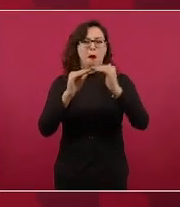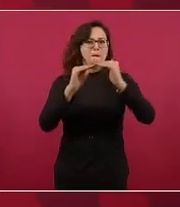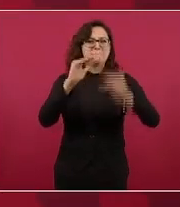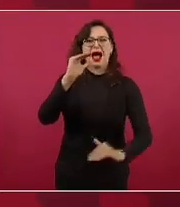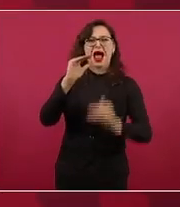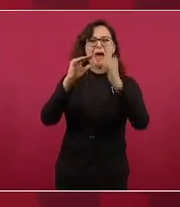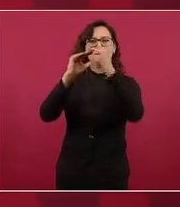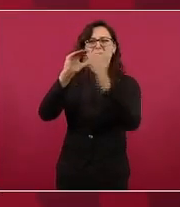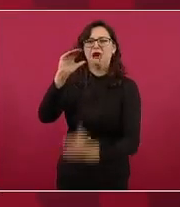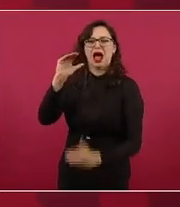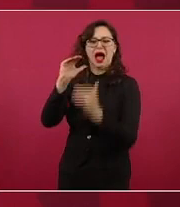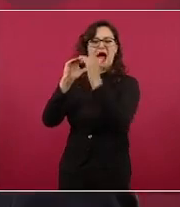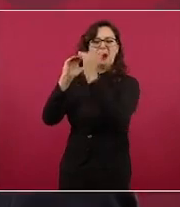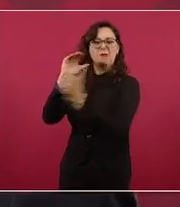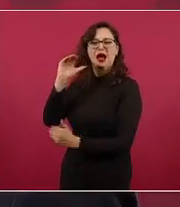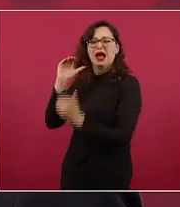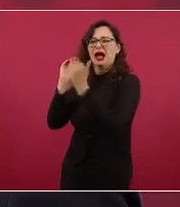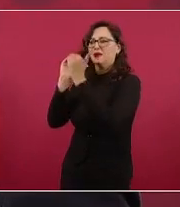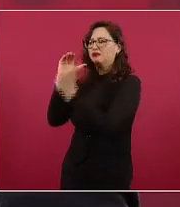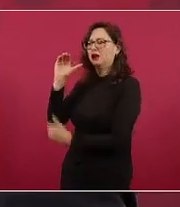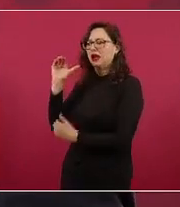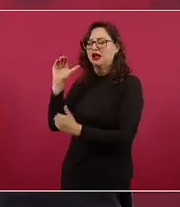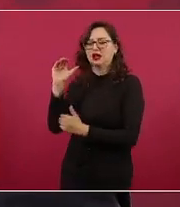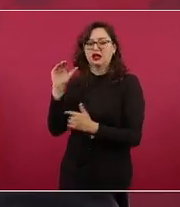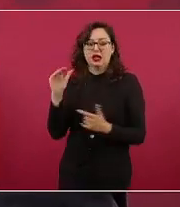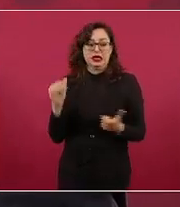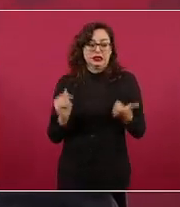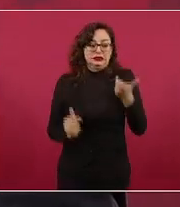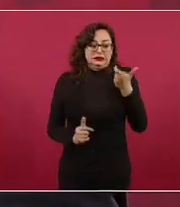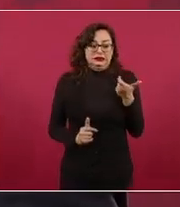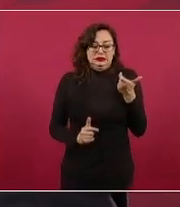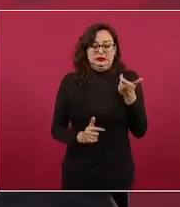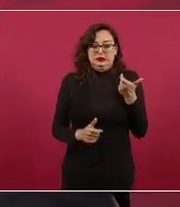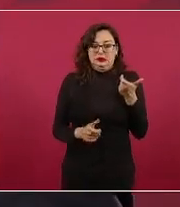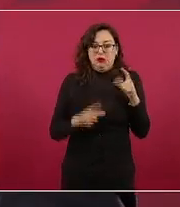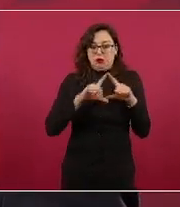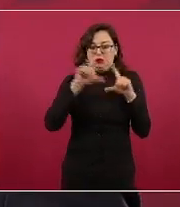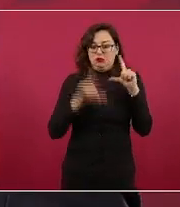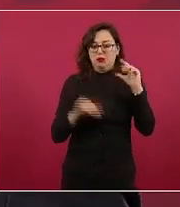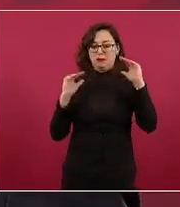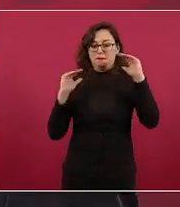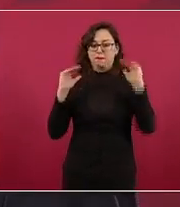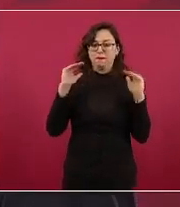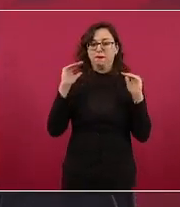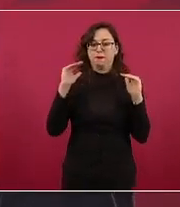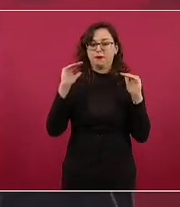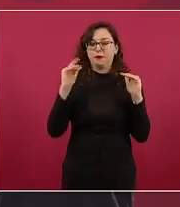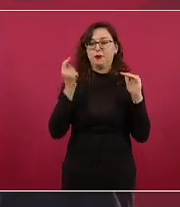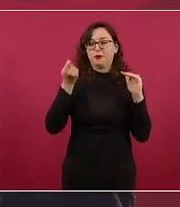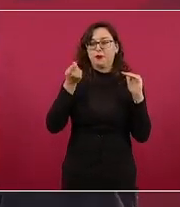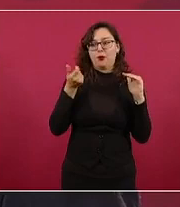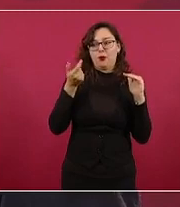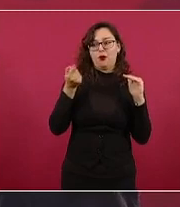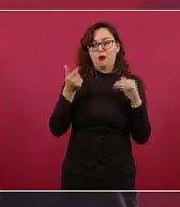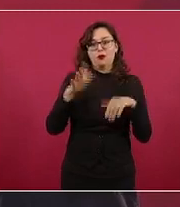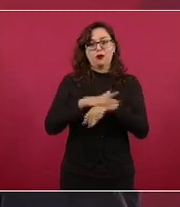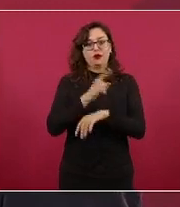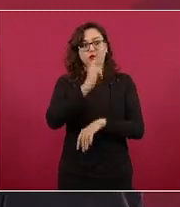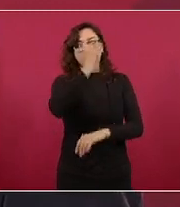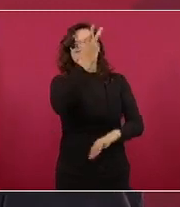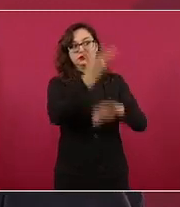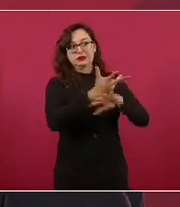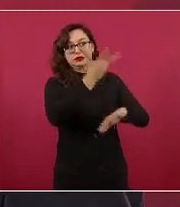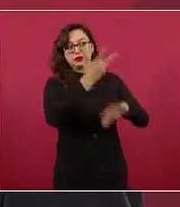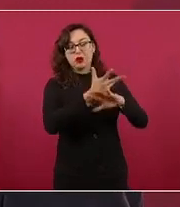porque se cayeron en picada las bolsas en Estados Unidos y en el mundo